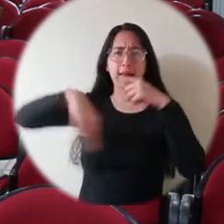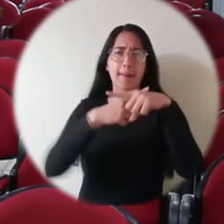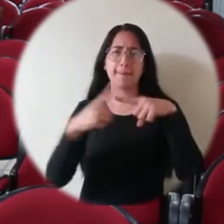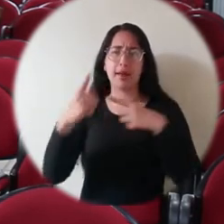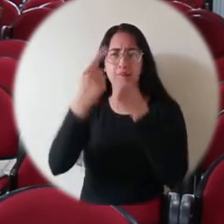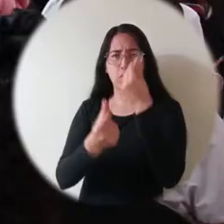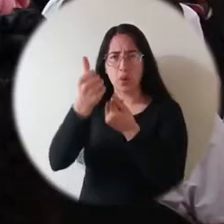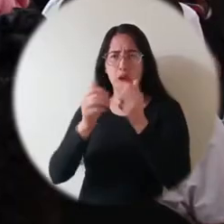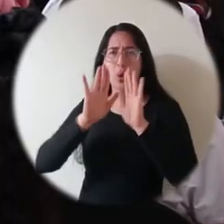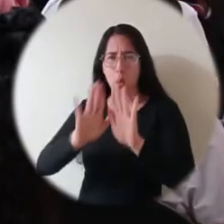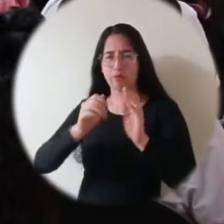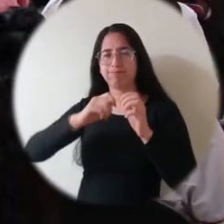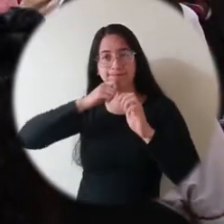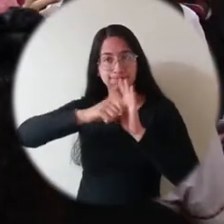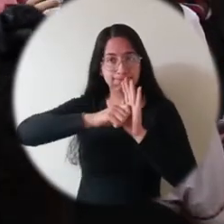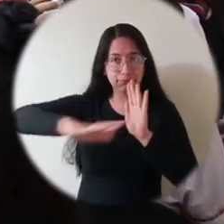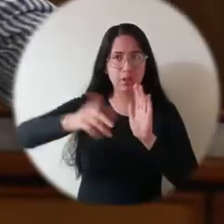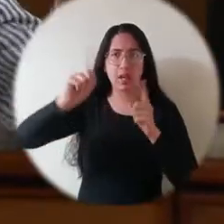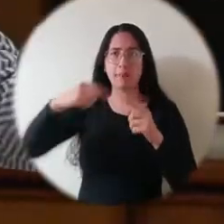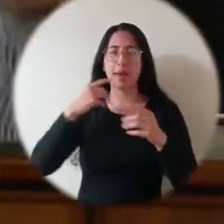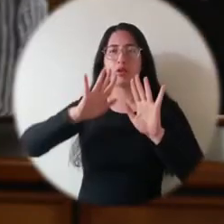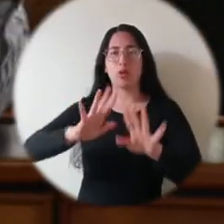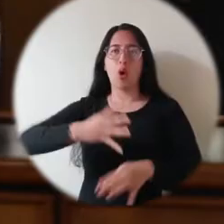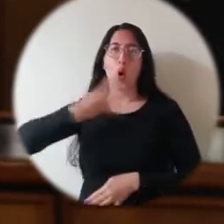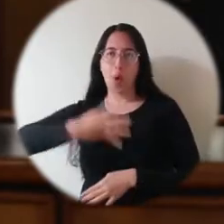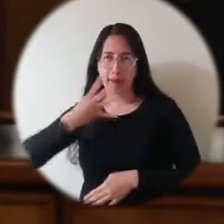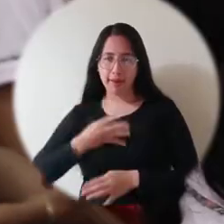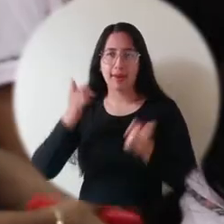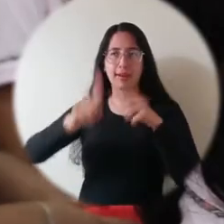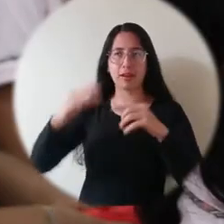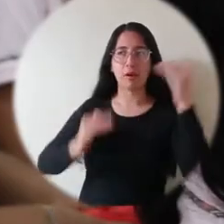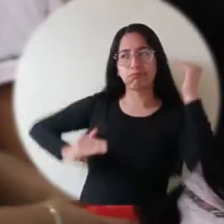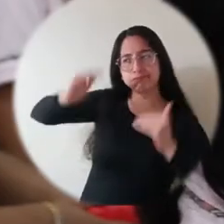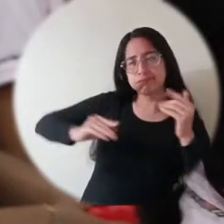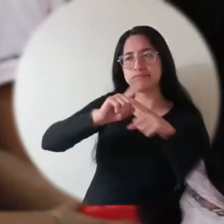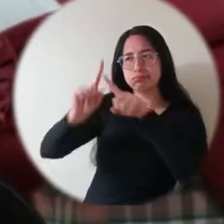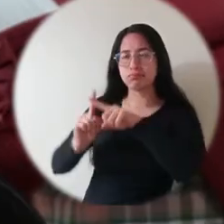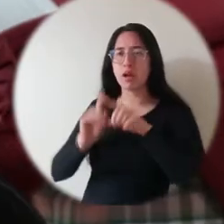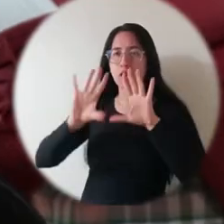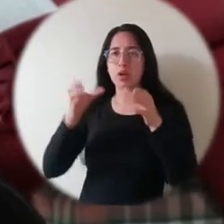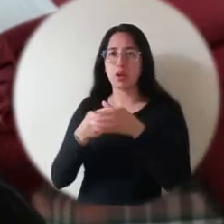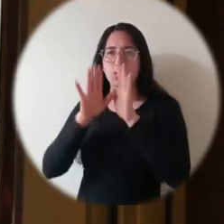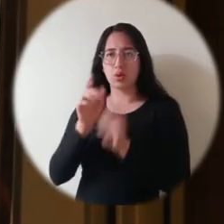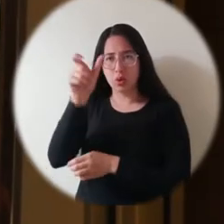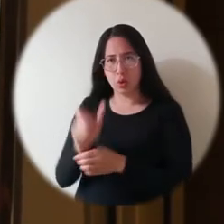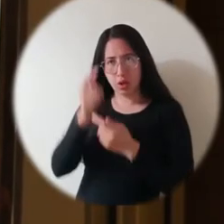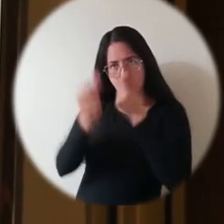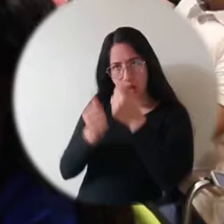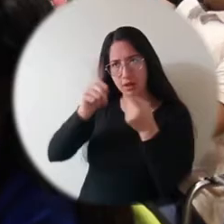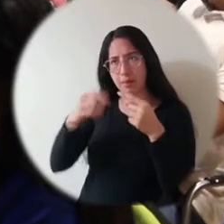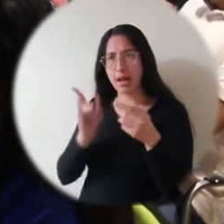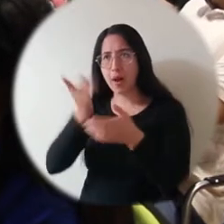Contaduría Pública. Los conferencistas abordaron las competencias y actuaciones del contador, el rol de la auditoría interna en el gobierno, las